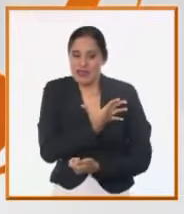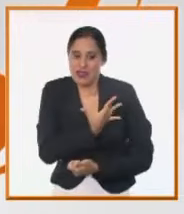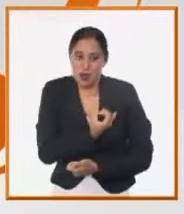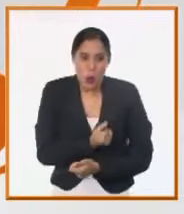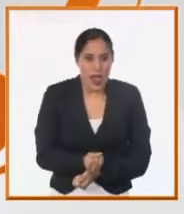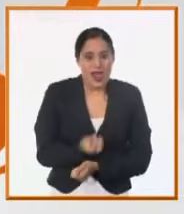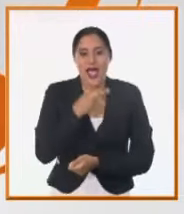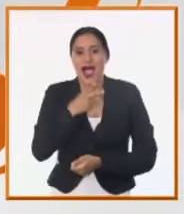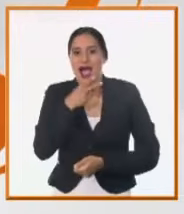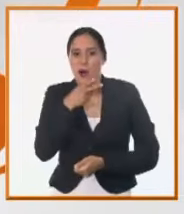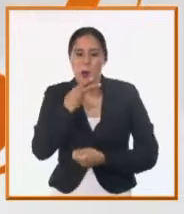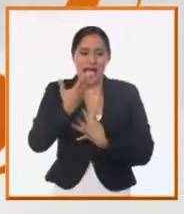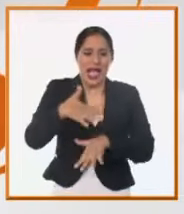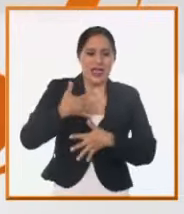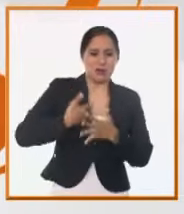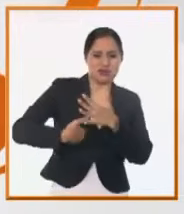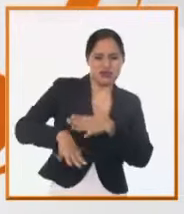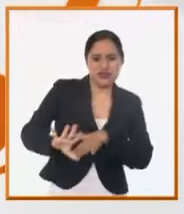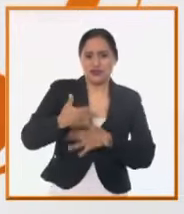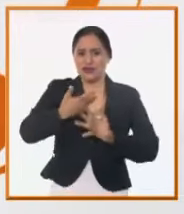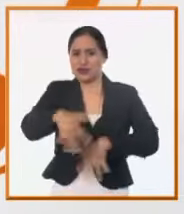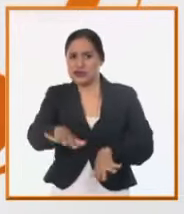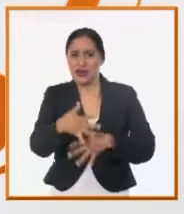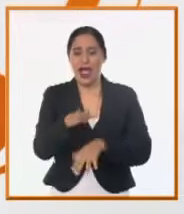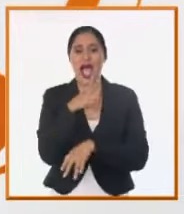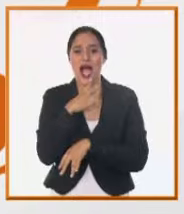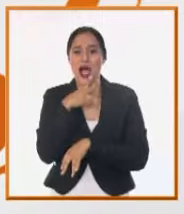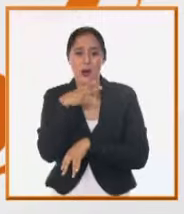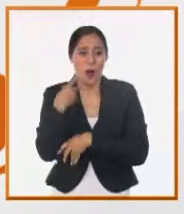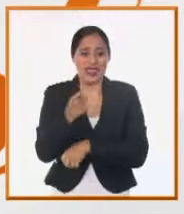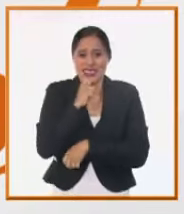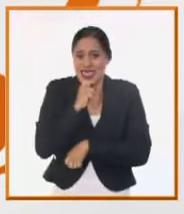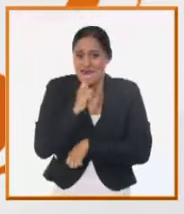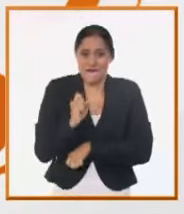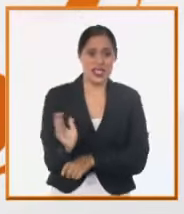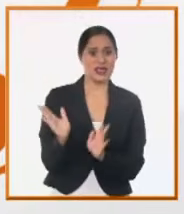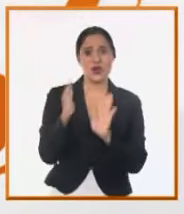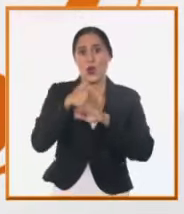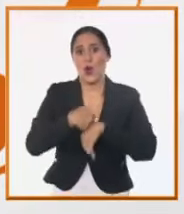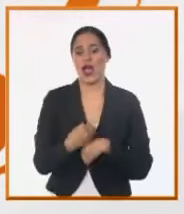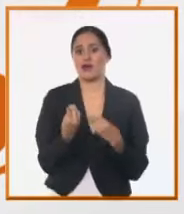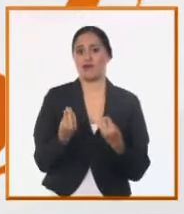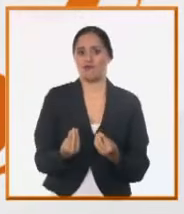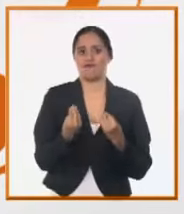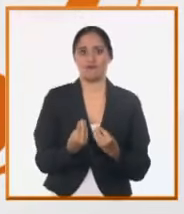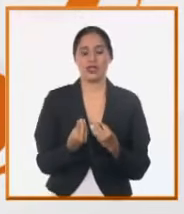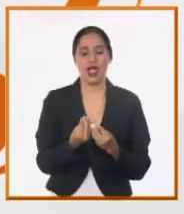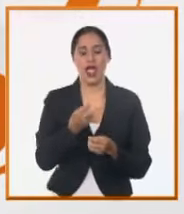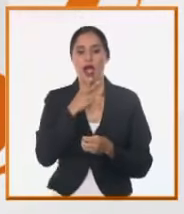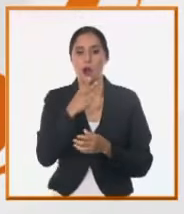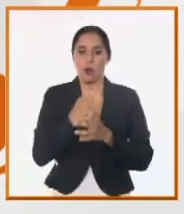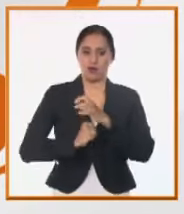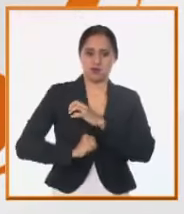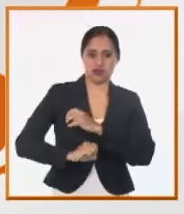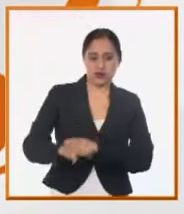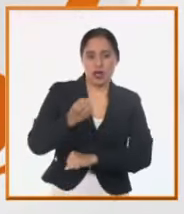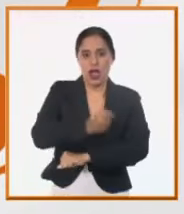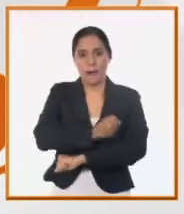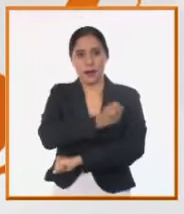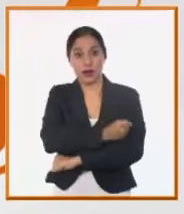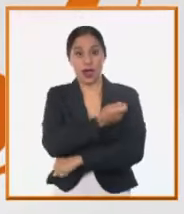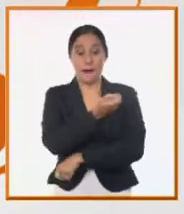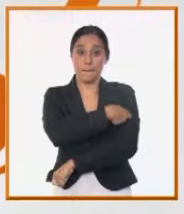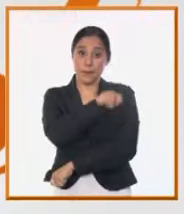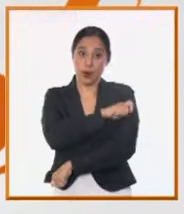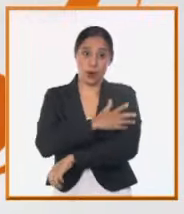el agua y con tanto trabajo y esfuerzo se bombea a disposición de la población.